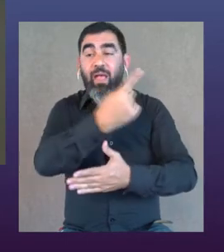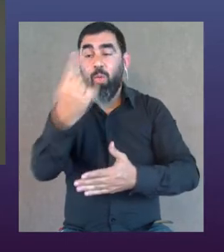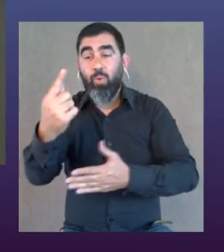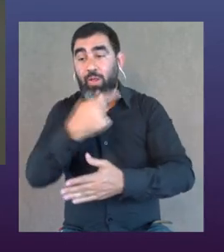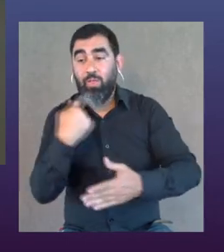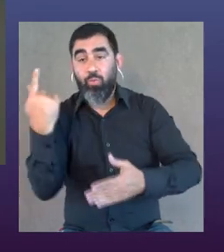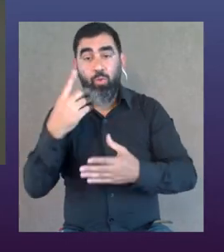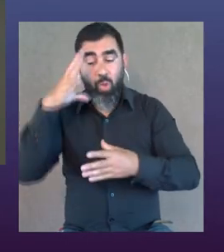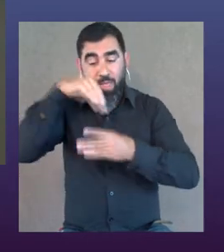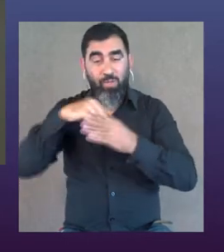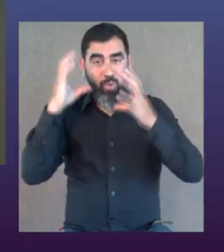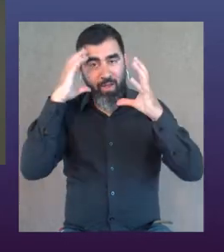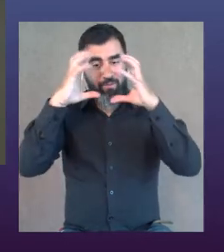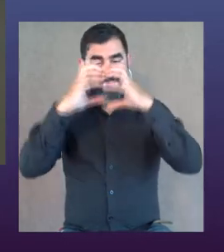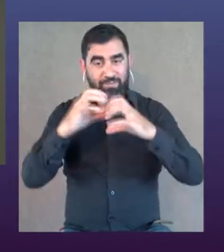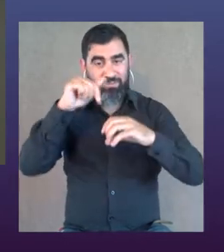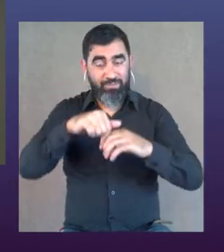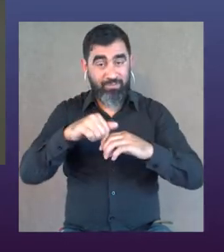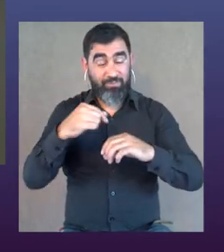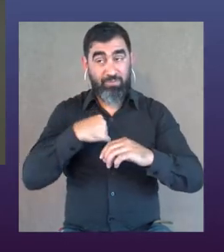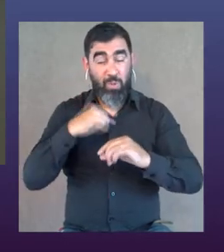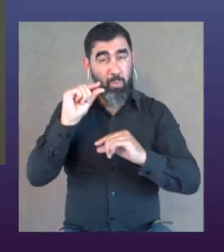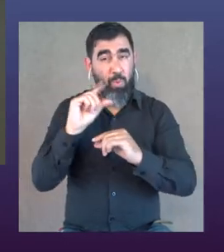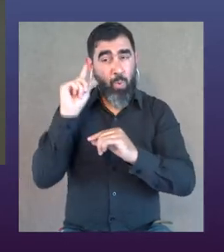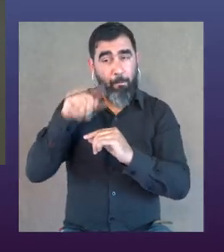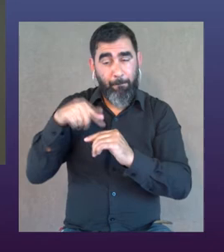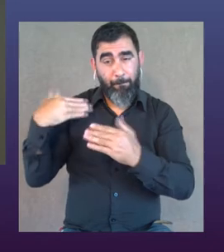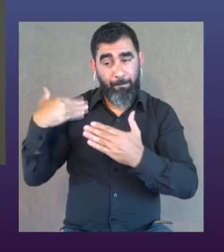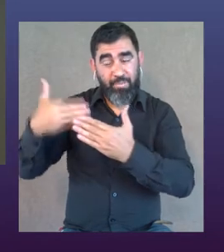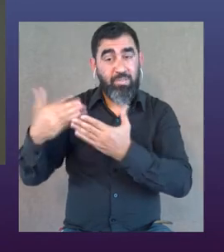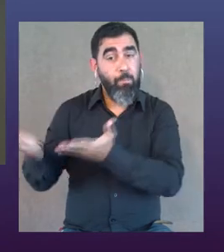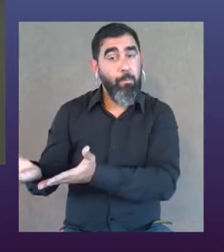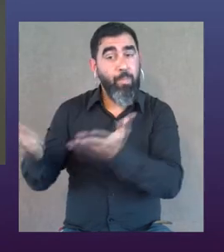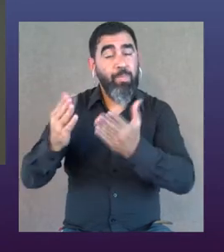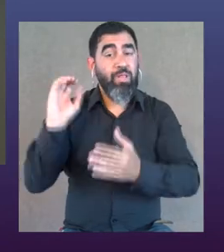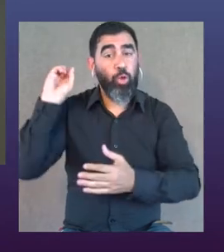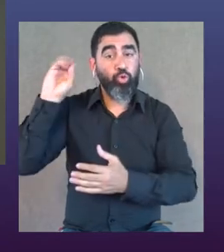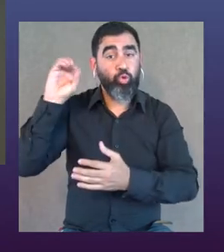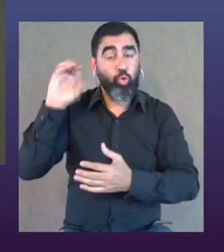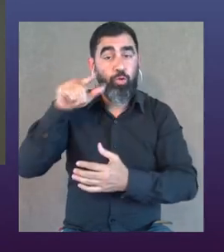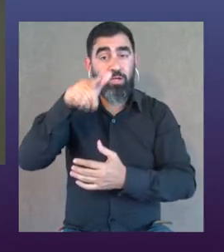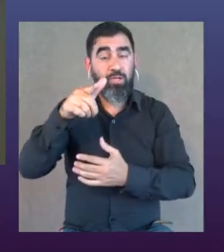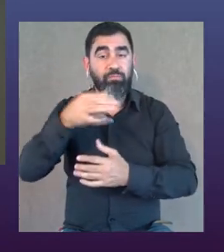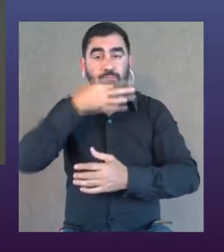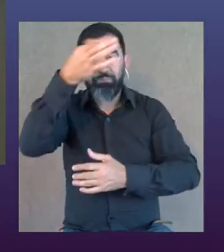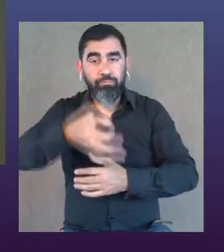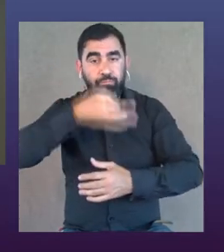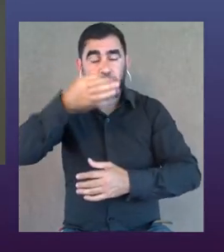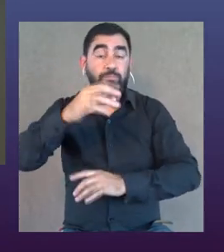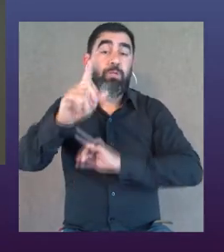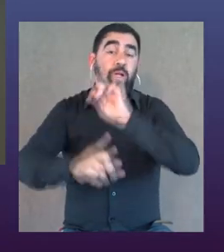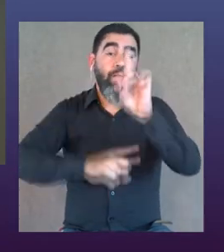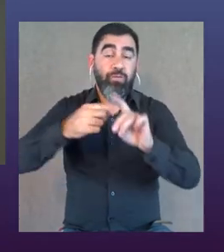es la barrera que tenemos cada uno de nosotros adentro de nuestras cabezas. Hace poco, hace unos meses, me invitaron del Sodre a dar una